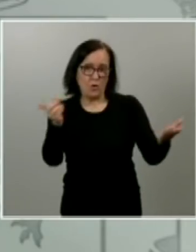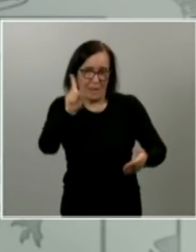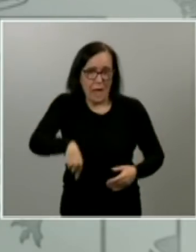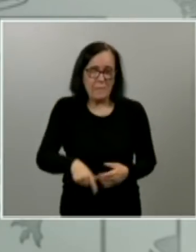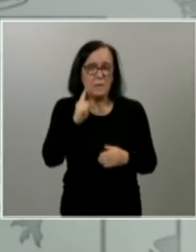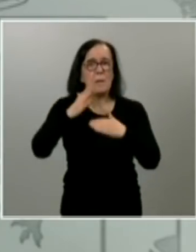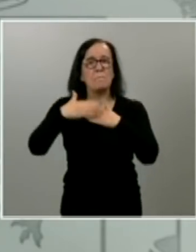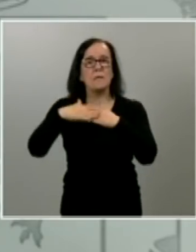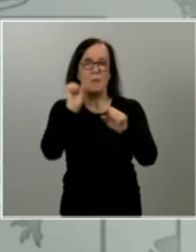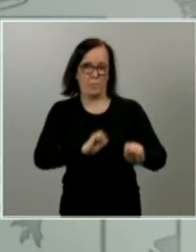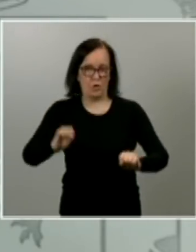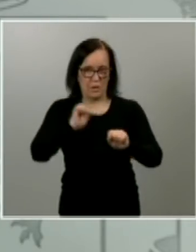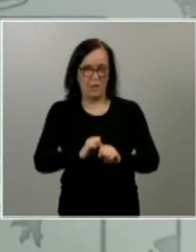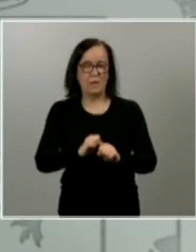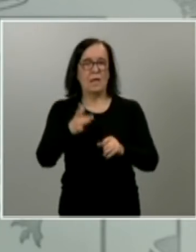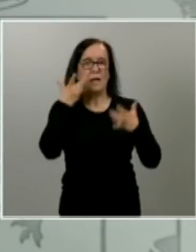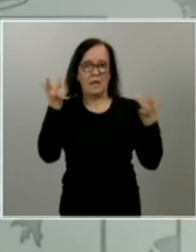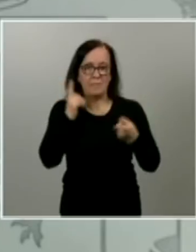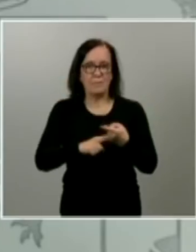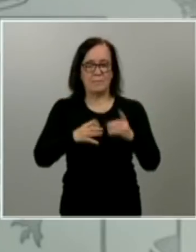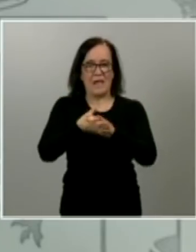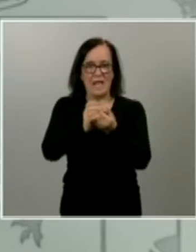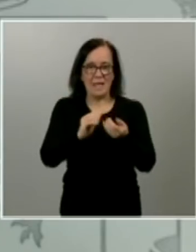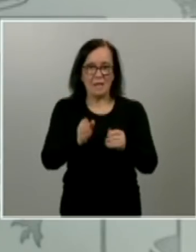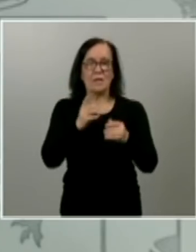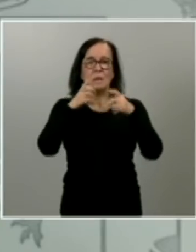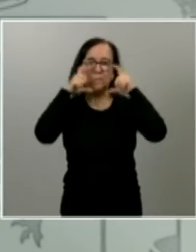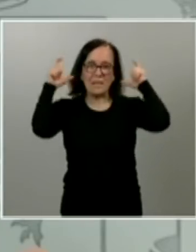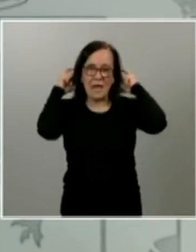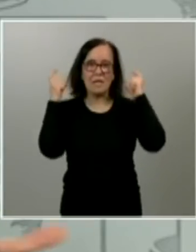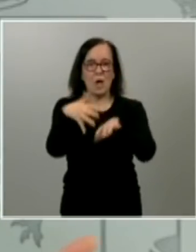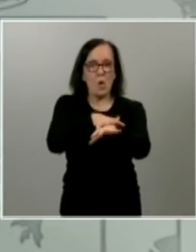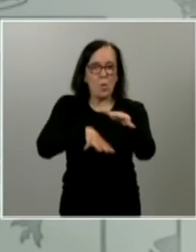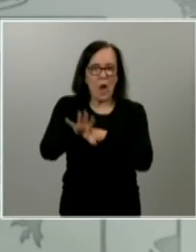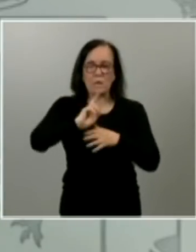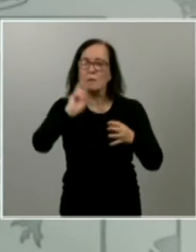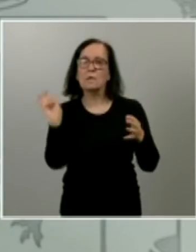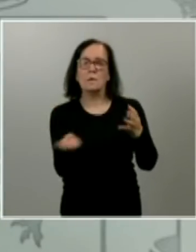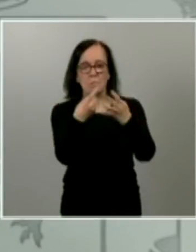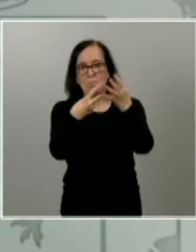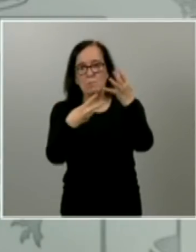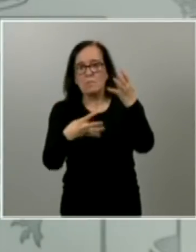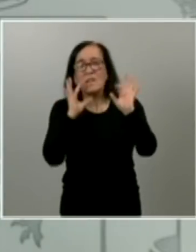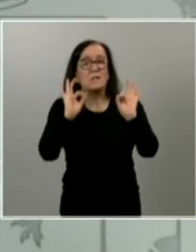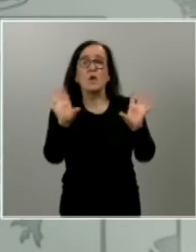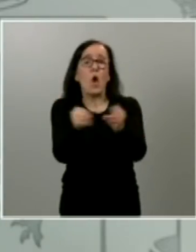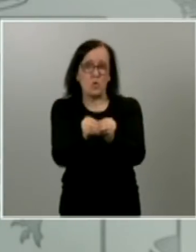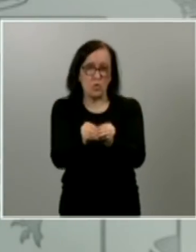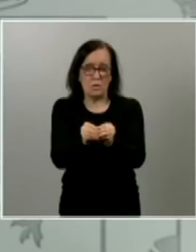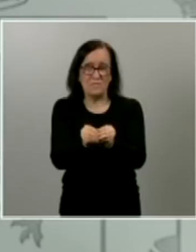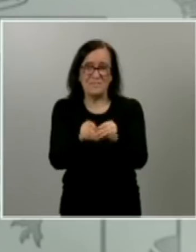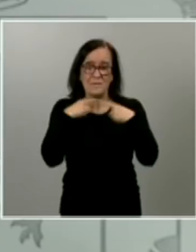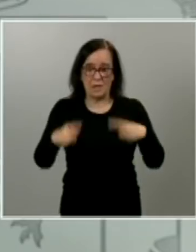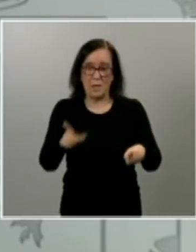protección en higiene en lavado en mascarillas en guantes en definitiva en lo que hoy desgraciadamente como